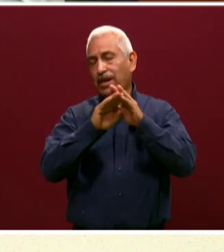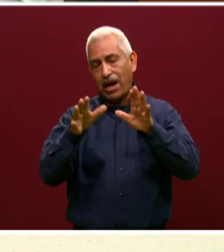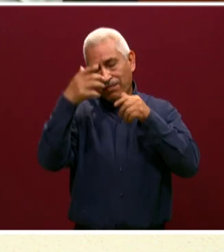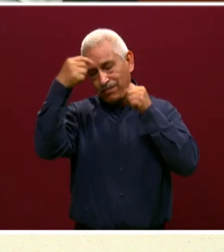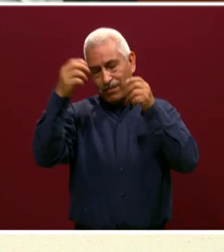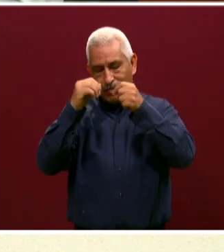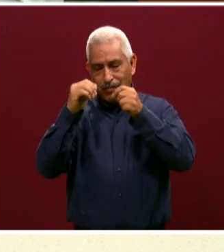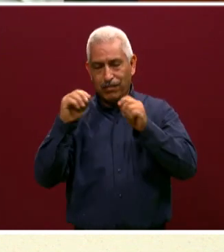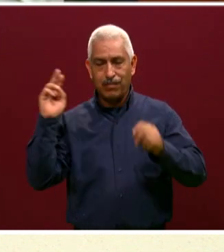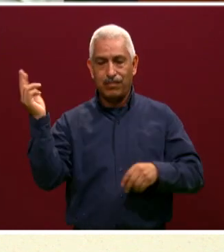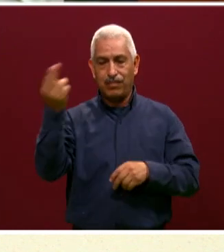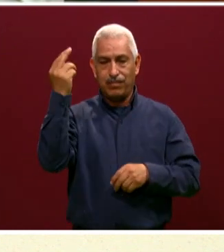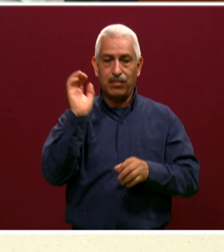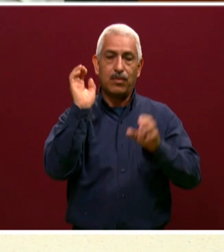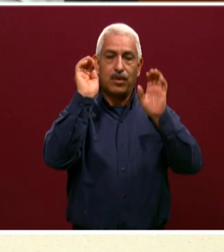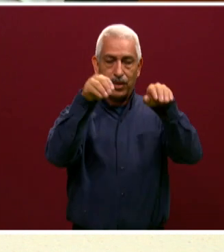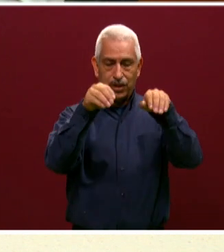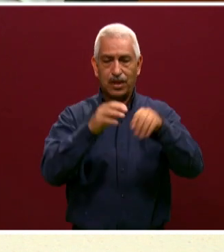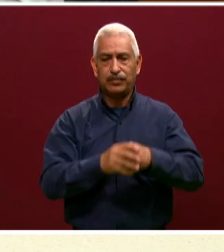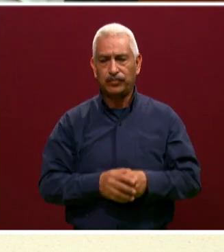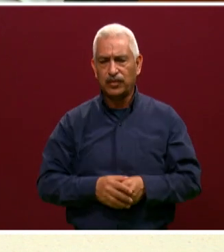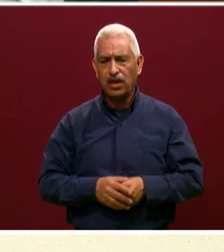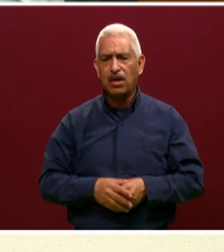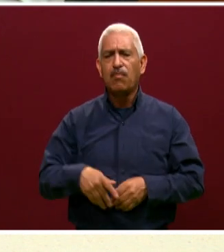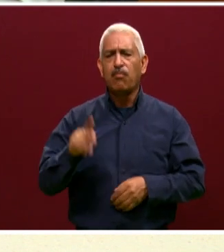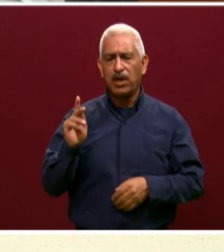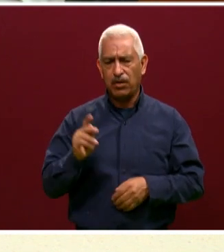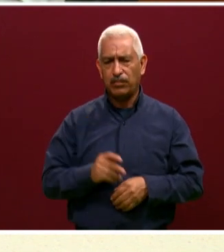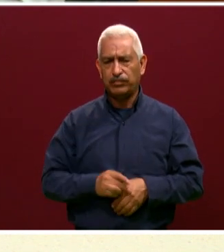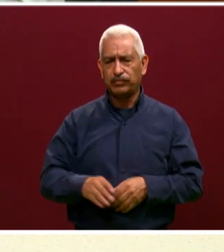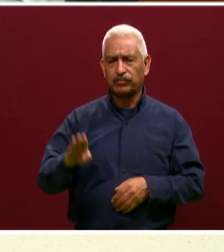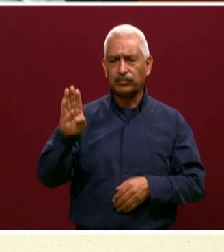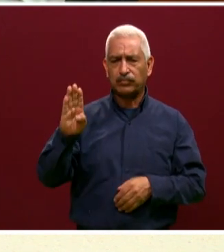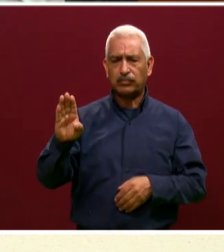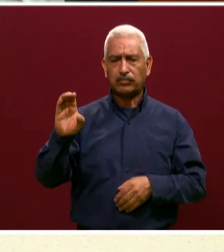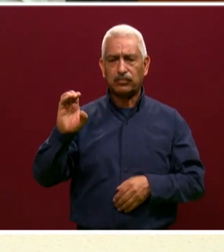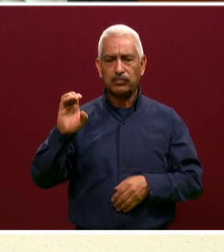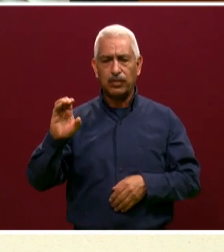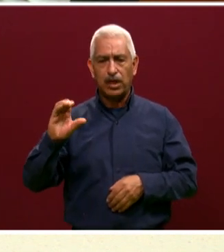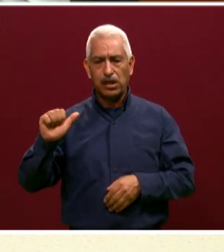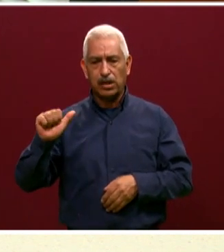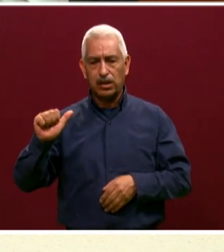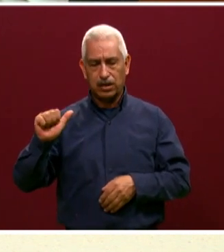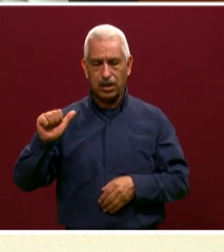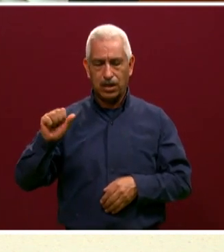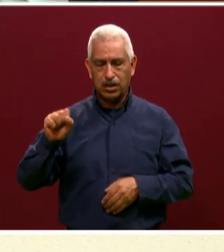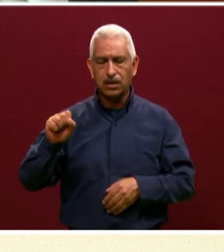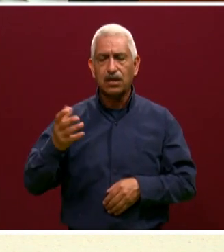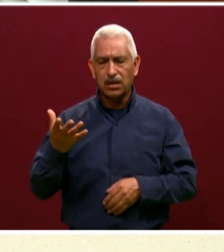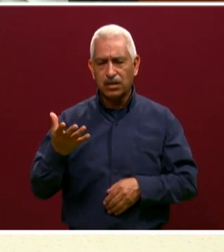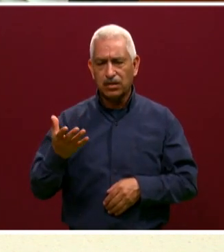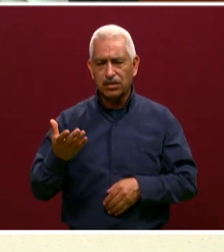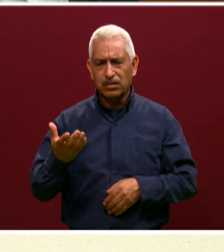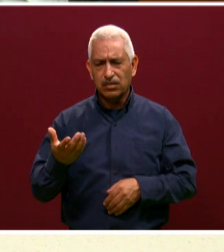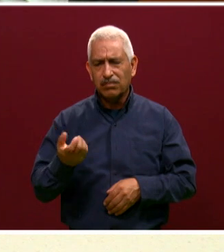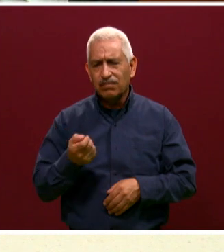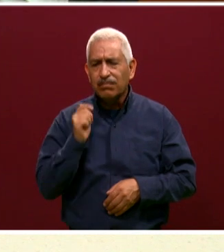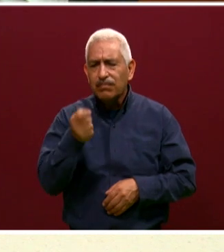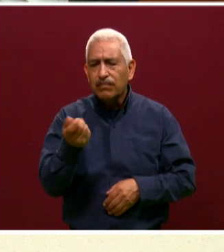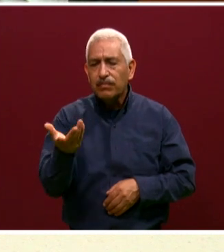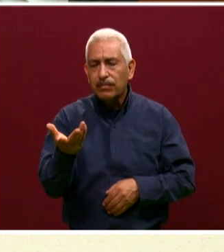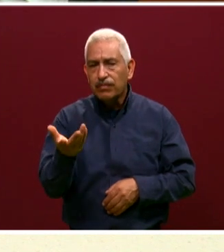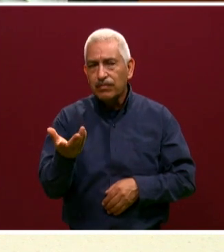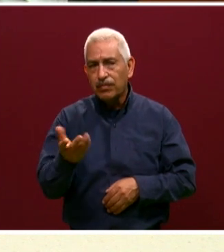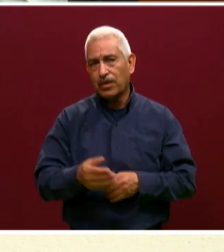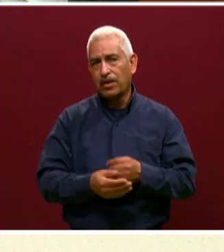becas. Así es. Cuéntenos cómo es eso de las becas, cómo pueden acceder ellos a las becas. La economía ahorita de los padres de familia, pues